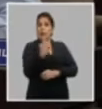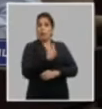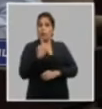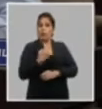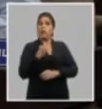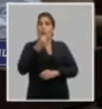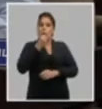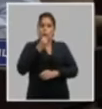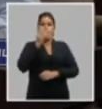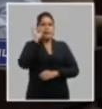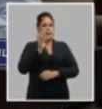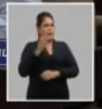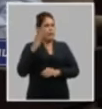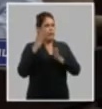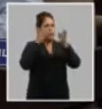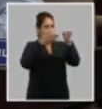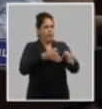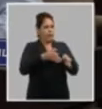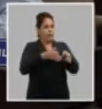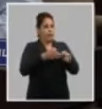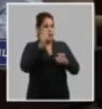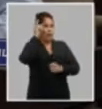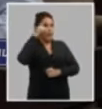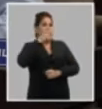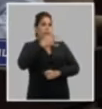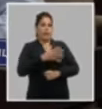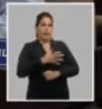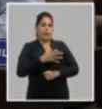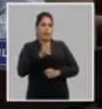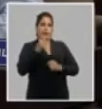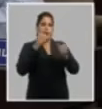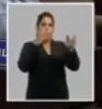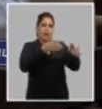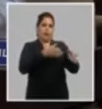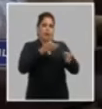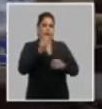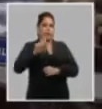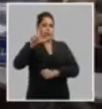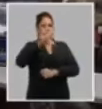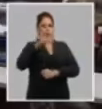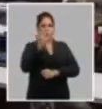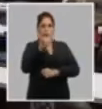seamos siempre fieles a las ideas de Fidel y a las ideas de socialismo muchas gracias